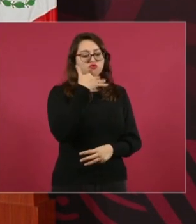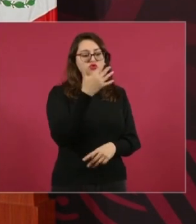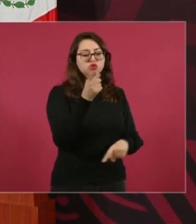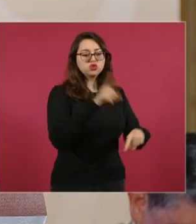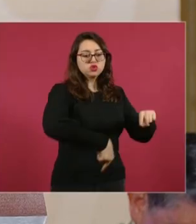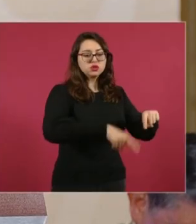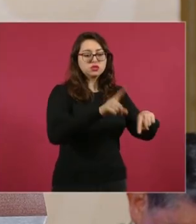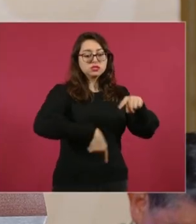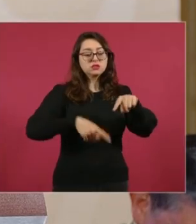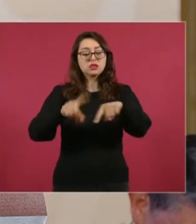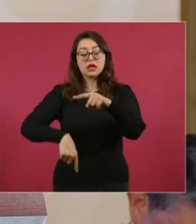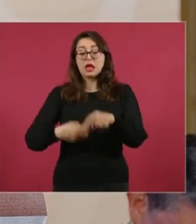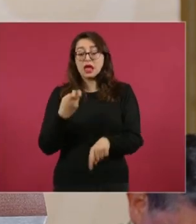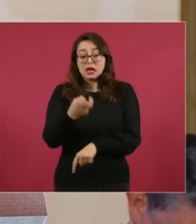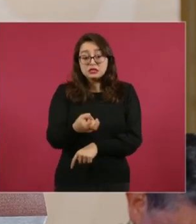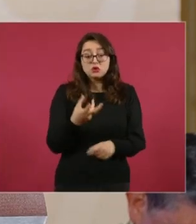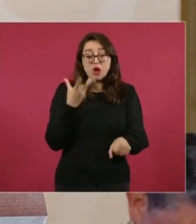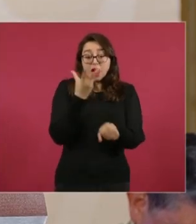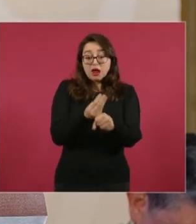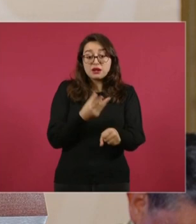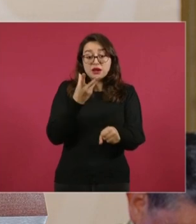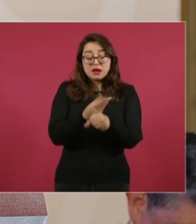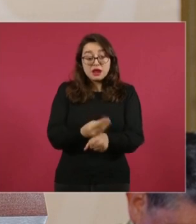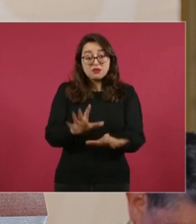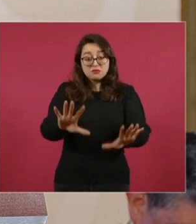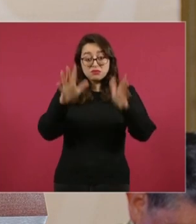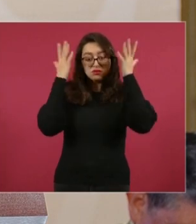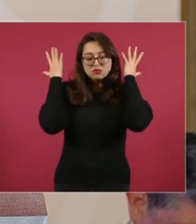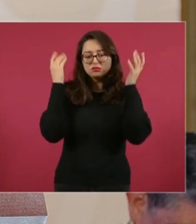Todo eso lleva su tiempo, pero da fruto.